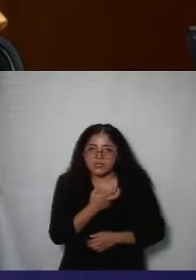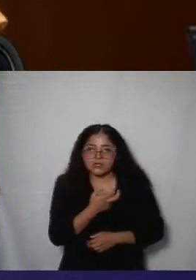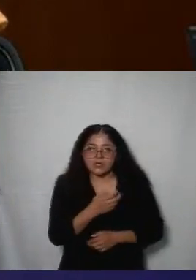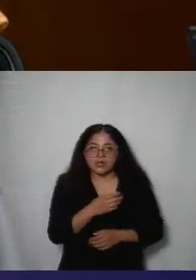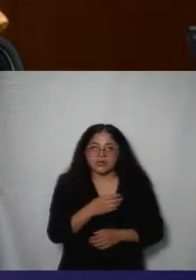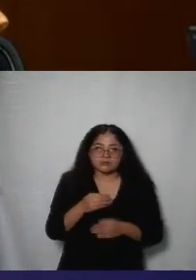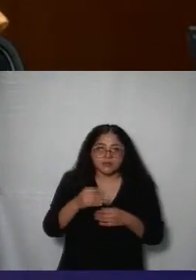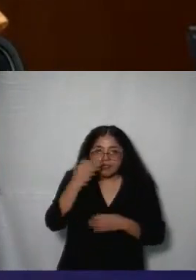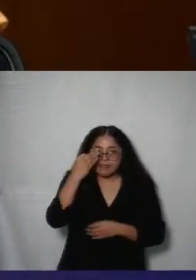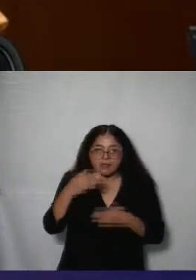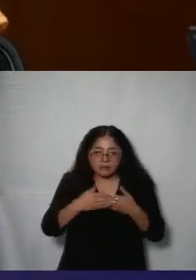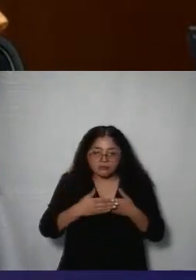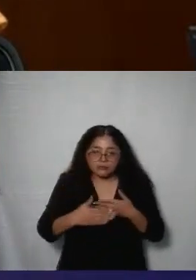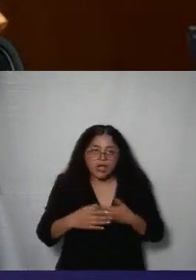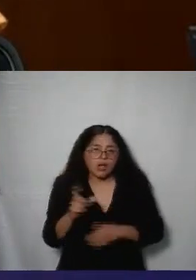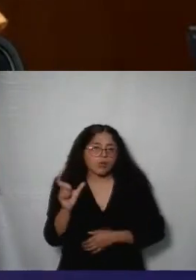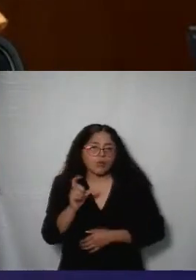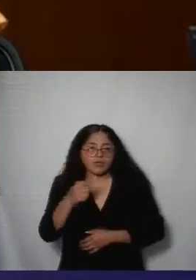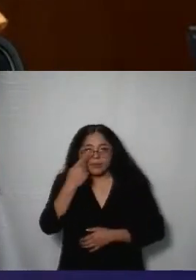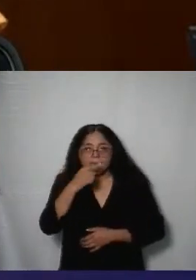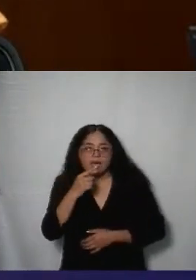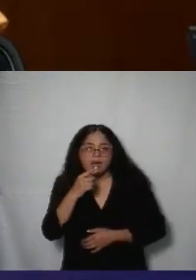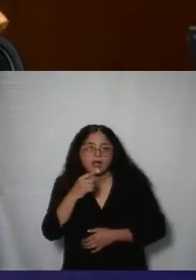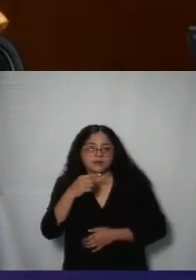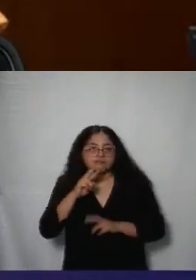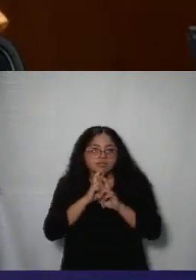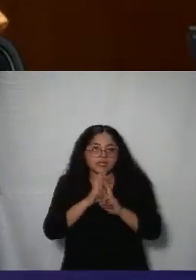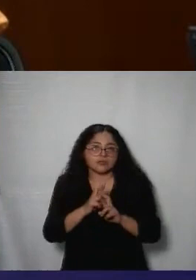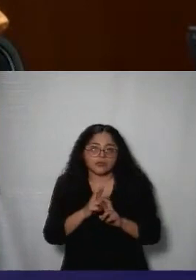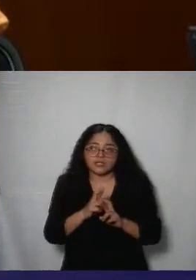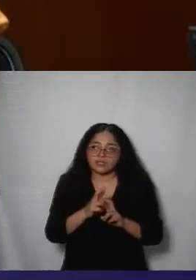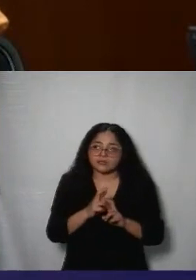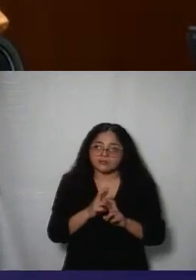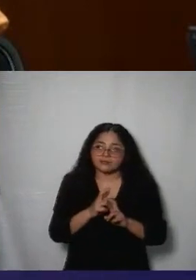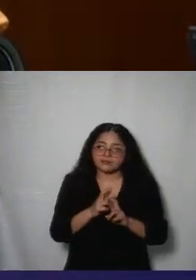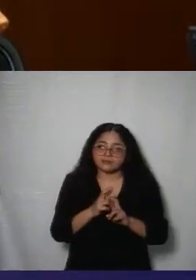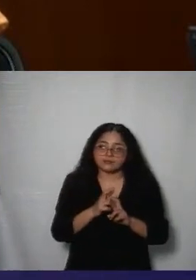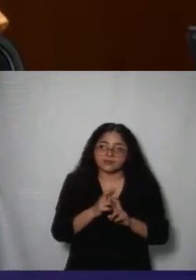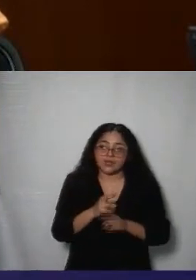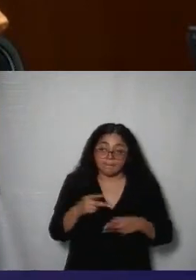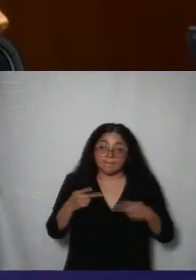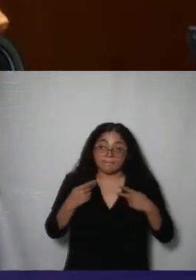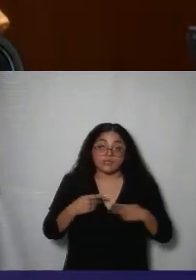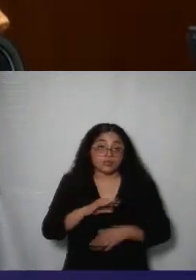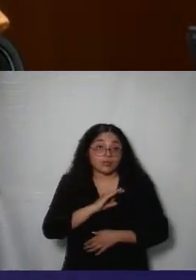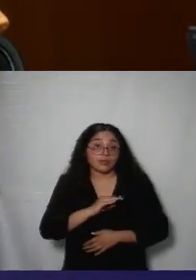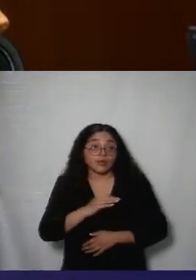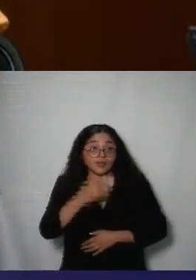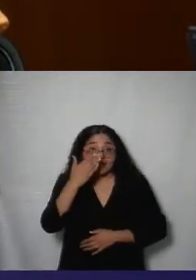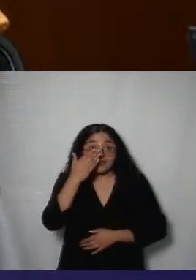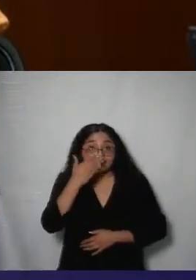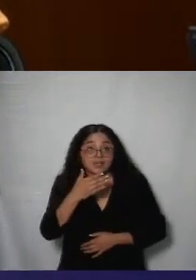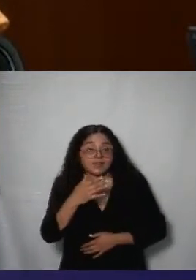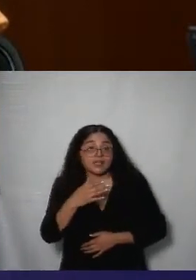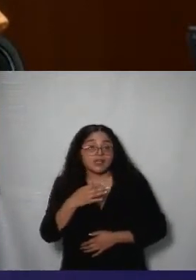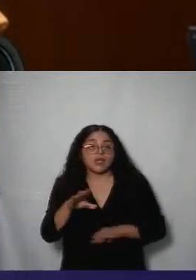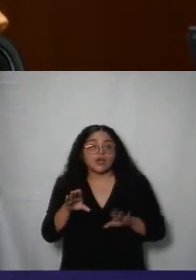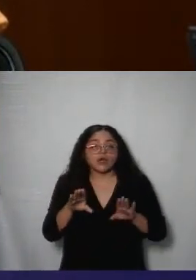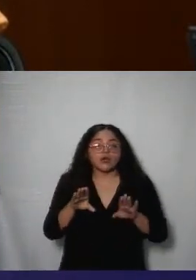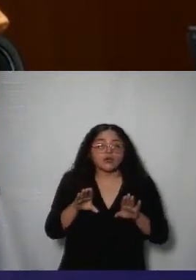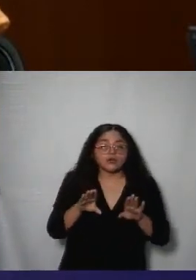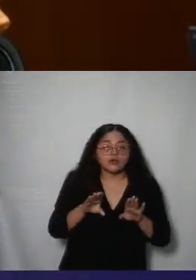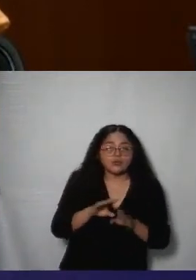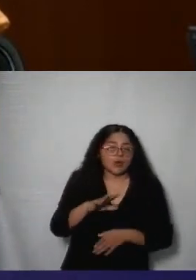tanto específicas como realizables con ella con ello se permite a las personas saber qué hipótesis de trabajo